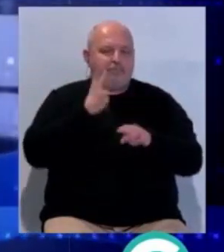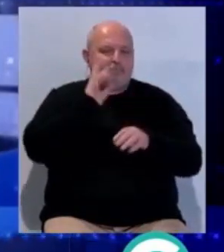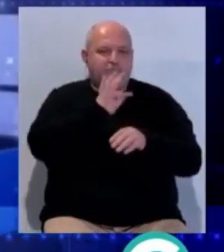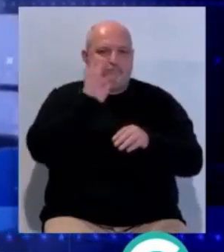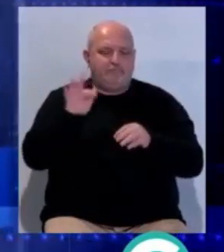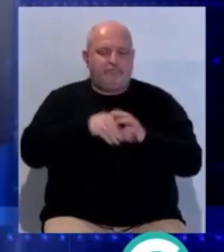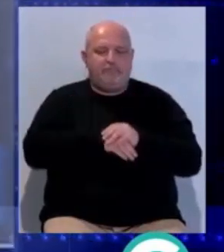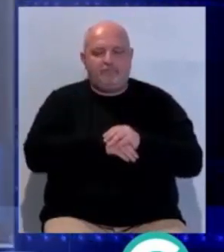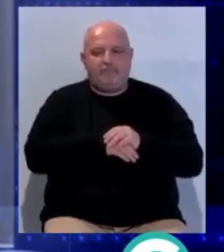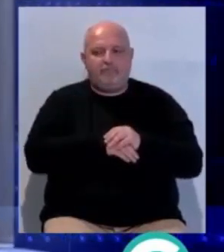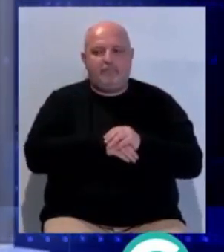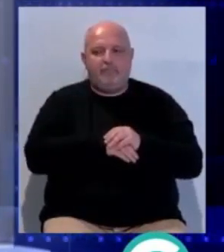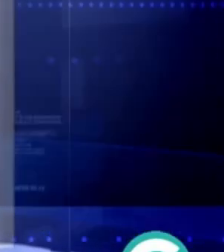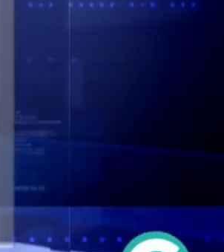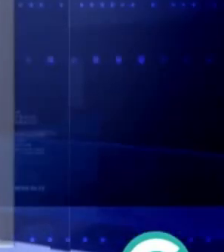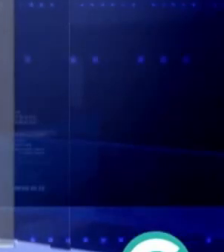tablas doleajes y mareas.